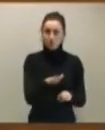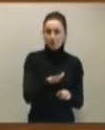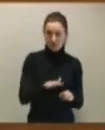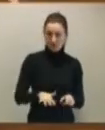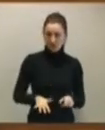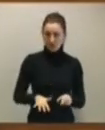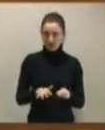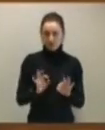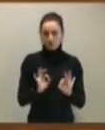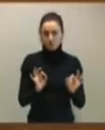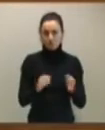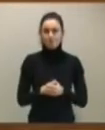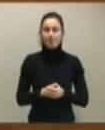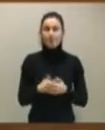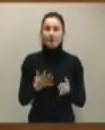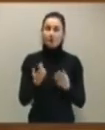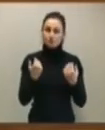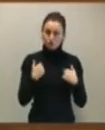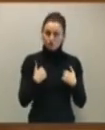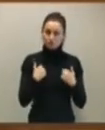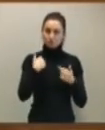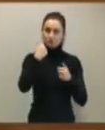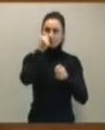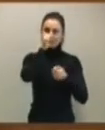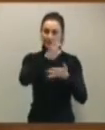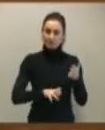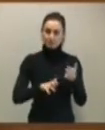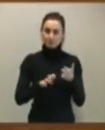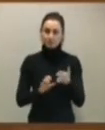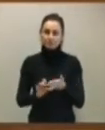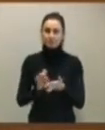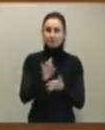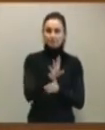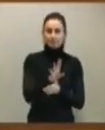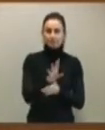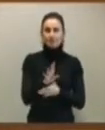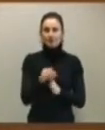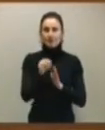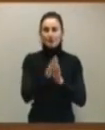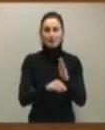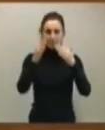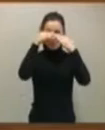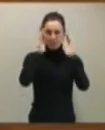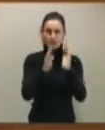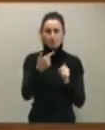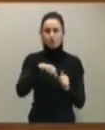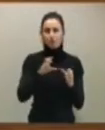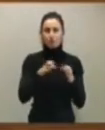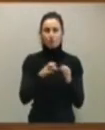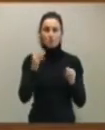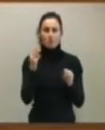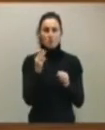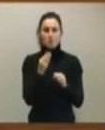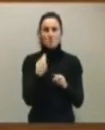panorama político coyunturalmente. Entonces, ya le pasaré a usted el programa marco de nuestro partido, donde verá usted